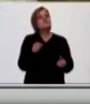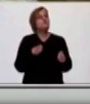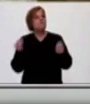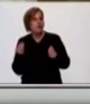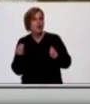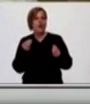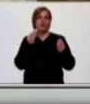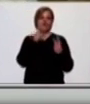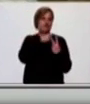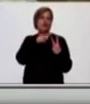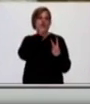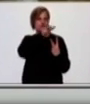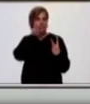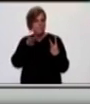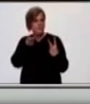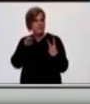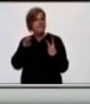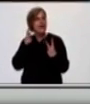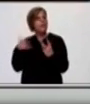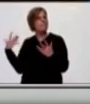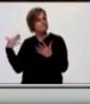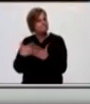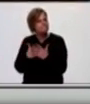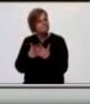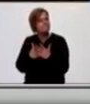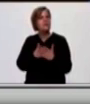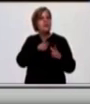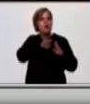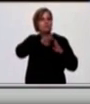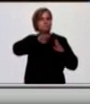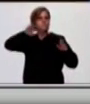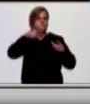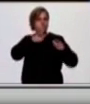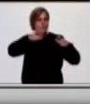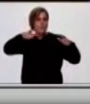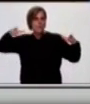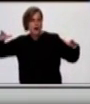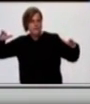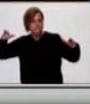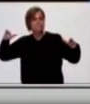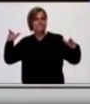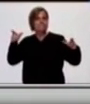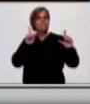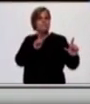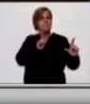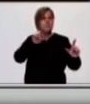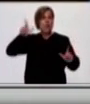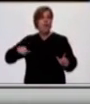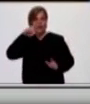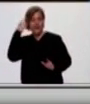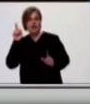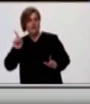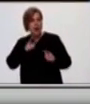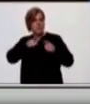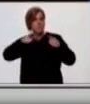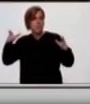con dos temas puntuales que veníamos conversando. Una curva que se aceleró y comenzó a aumentar, en consonancia con la curva nacional.